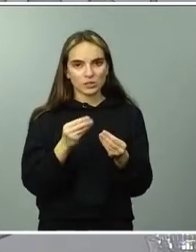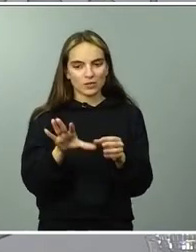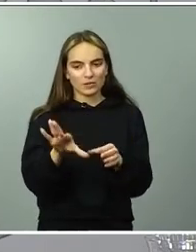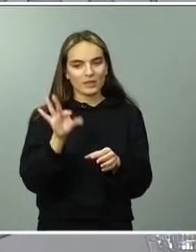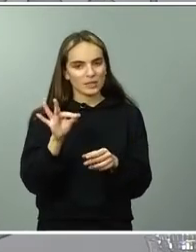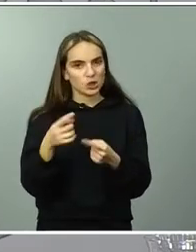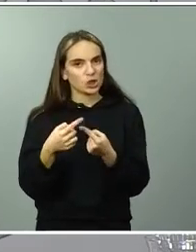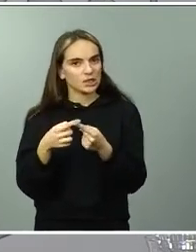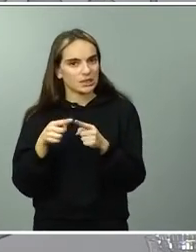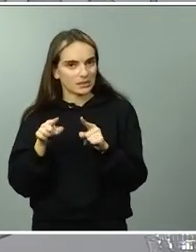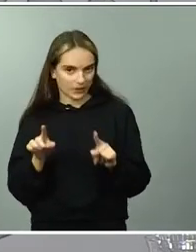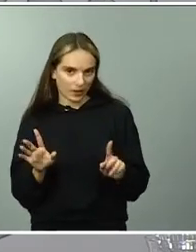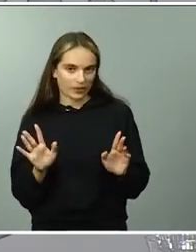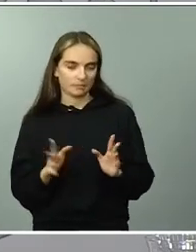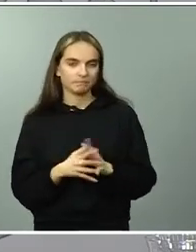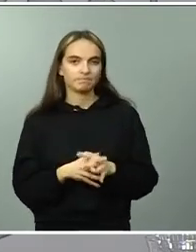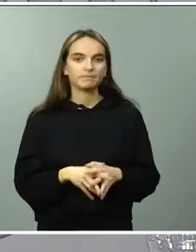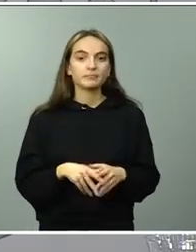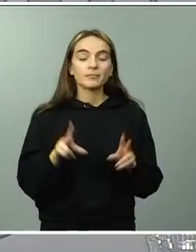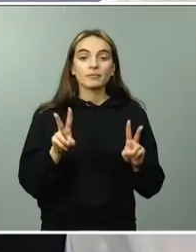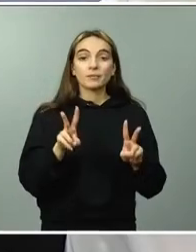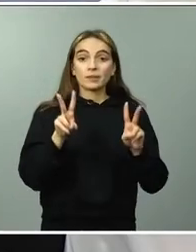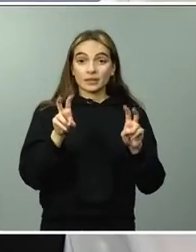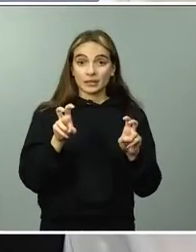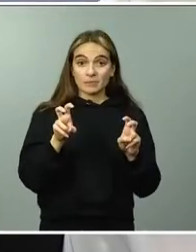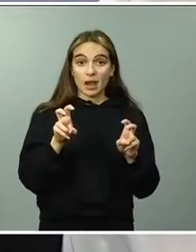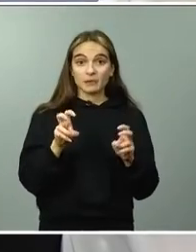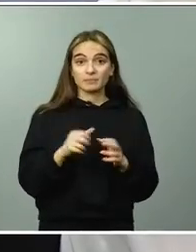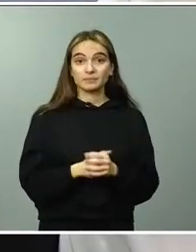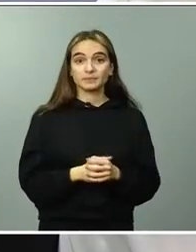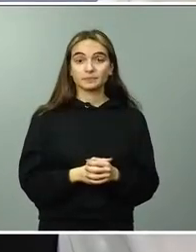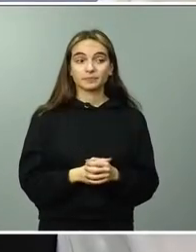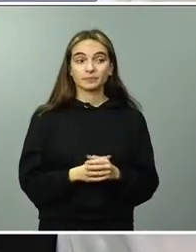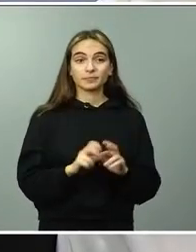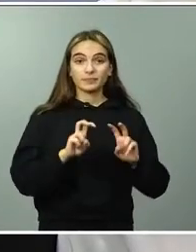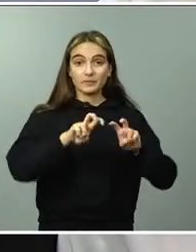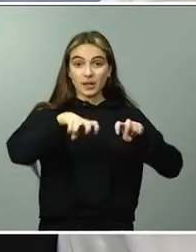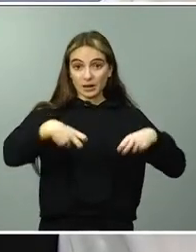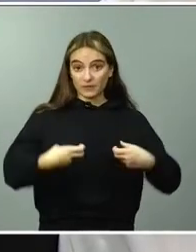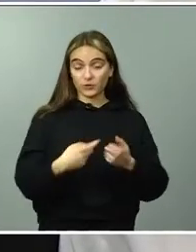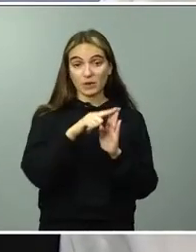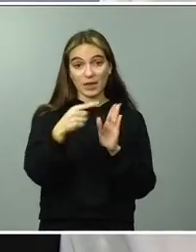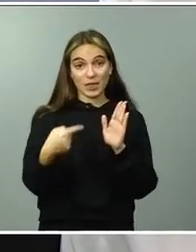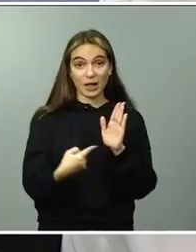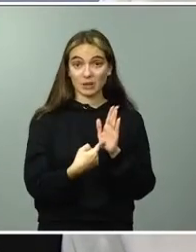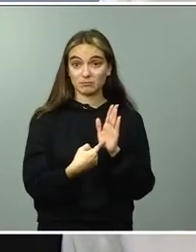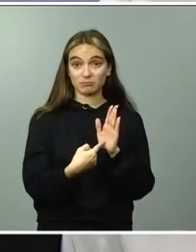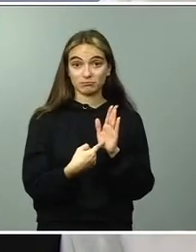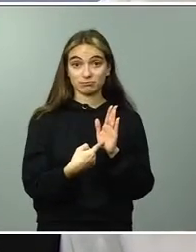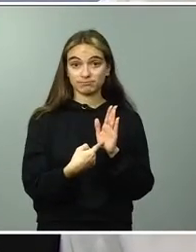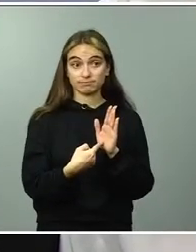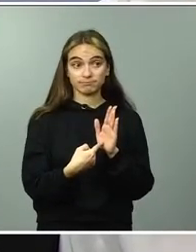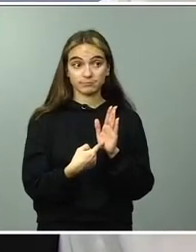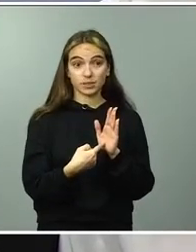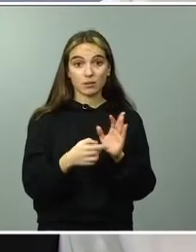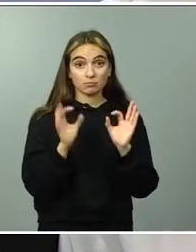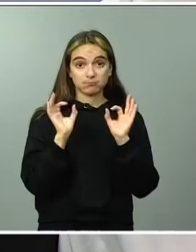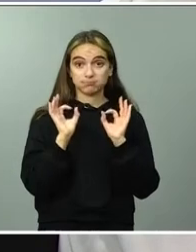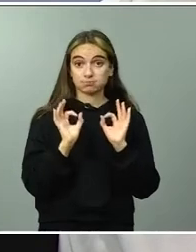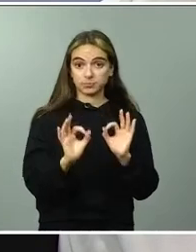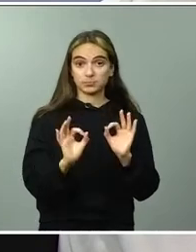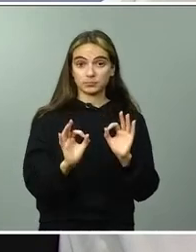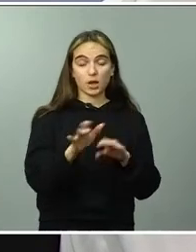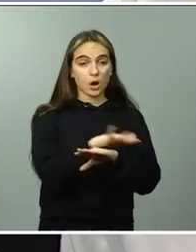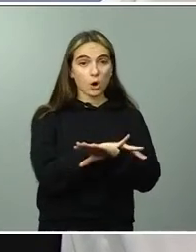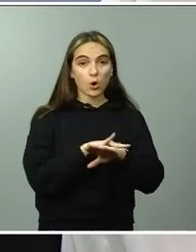Respecto a la tramitación legislativa de la reforma de la ley, ese es su lugar, como saben ustedes y en distintas ocasiones el gobierno se